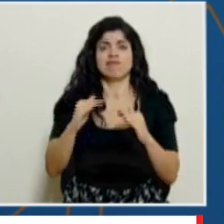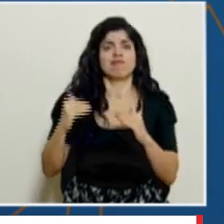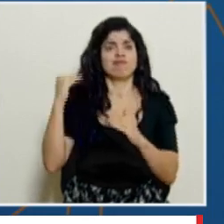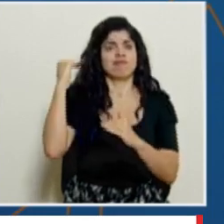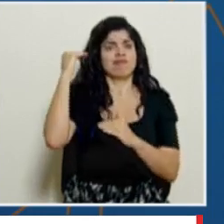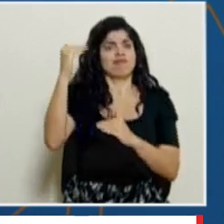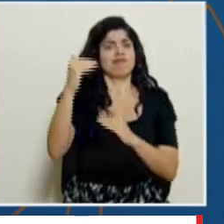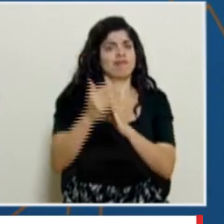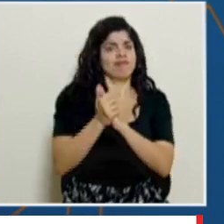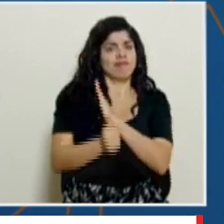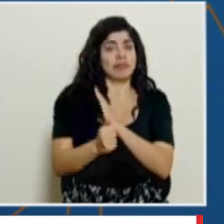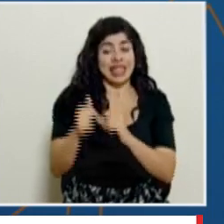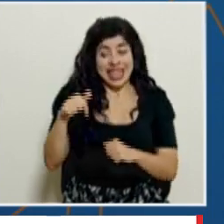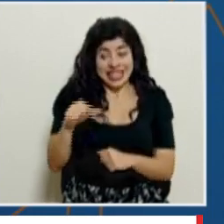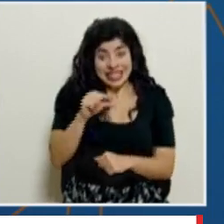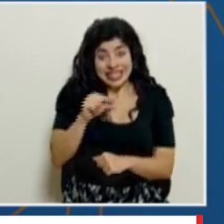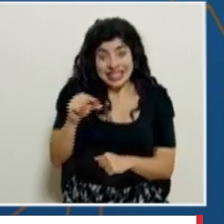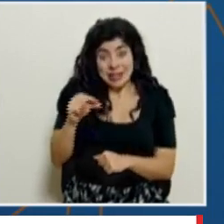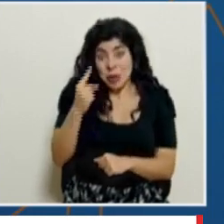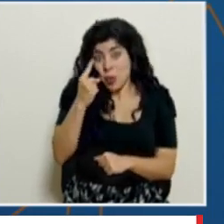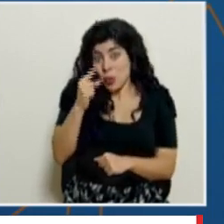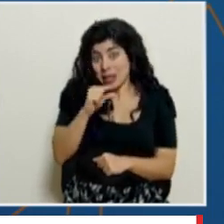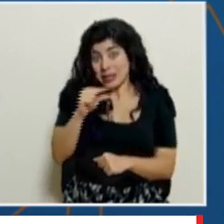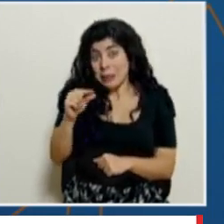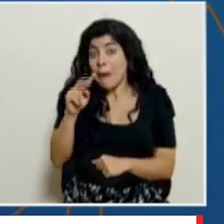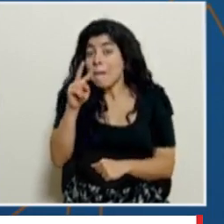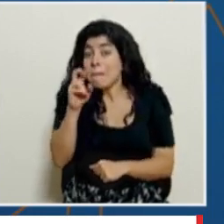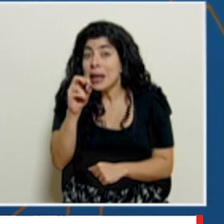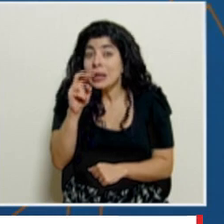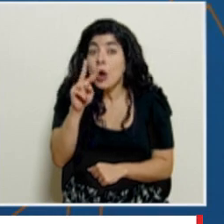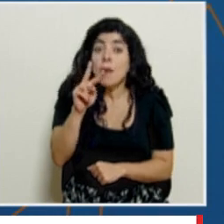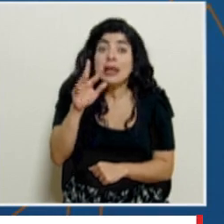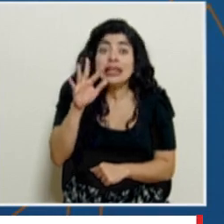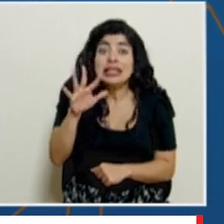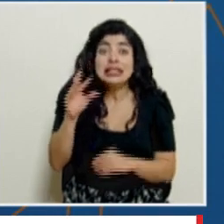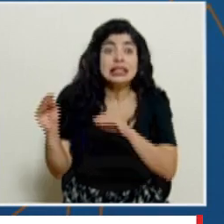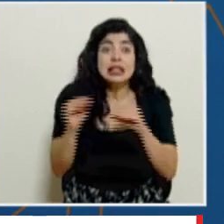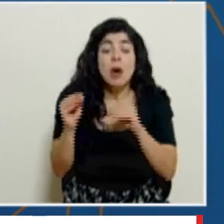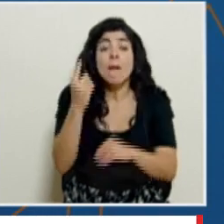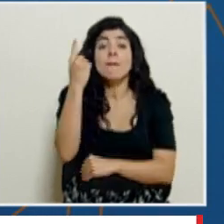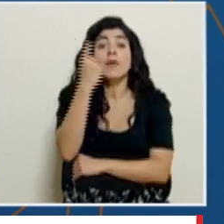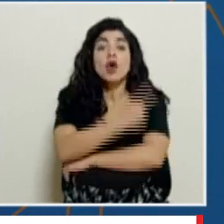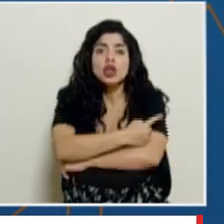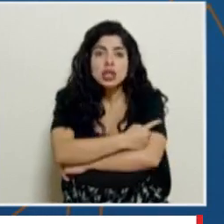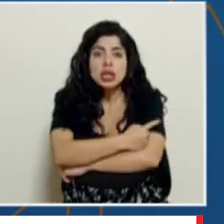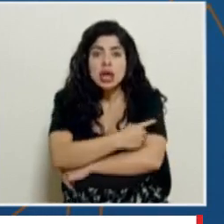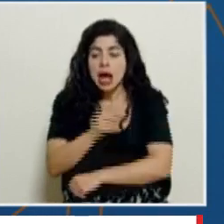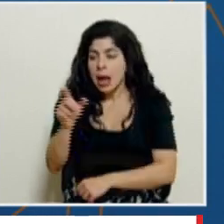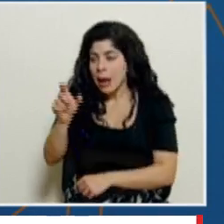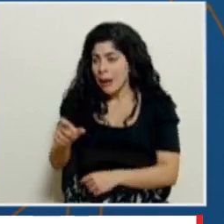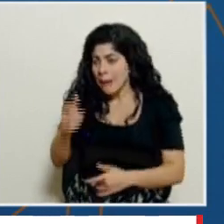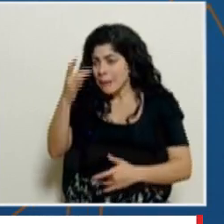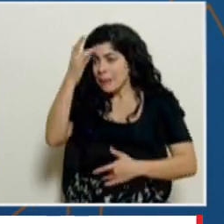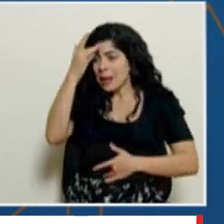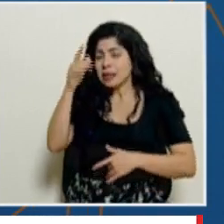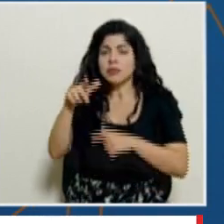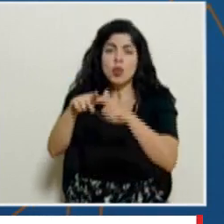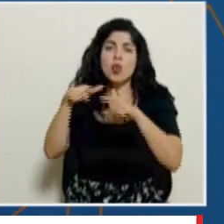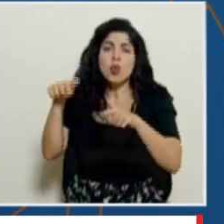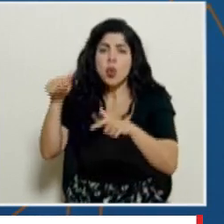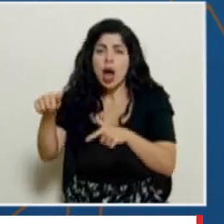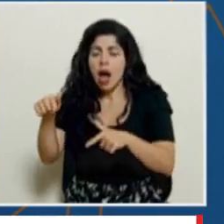última semana han tenido que realizar entre 20 y 25 traslados diarios de pacientes de diferentes áreas